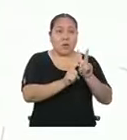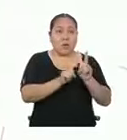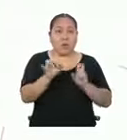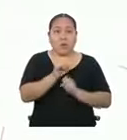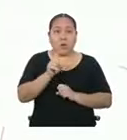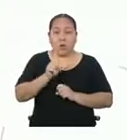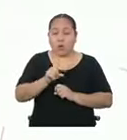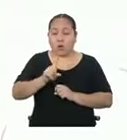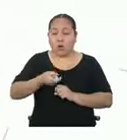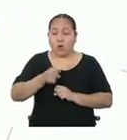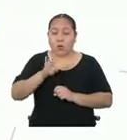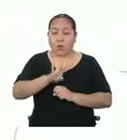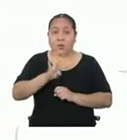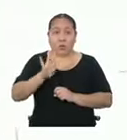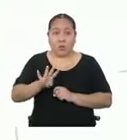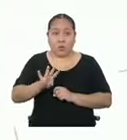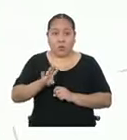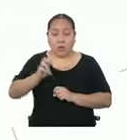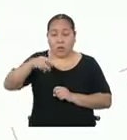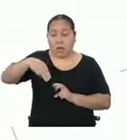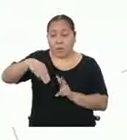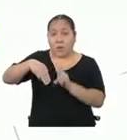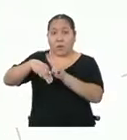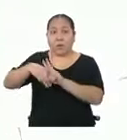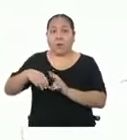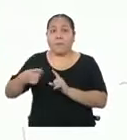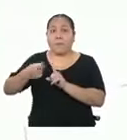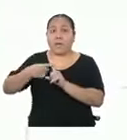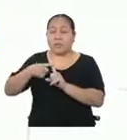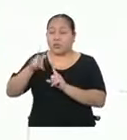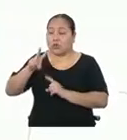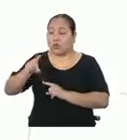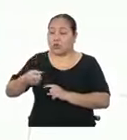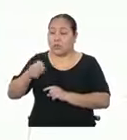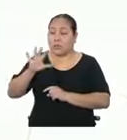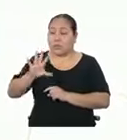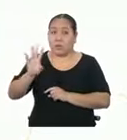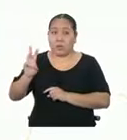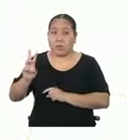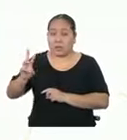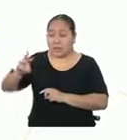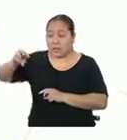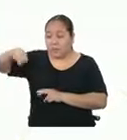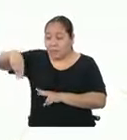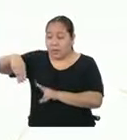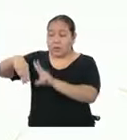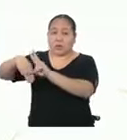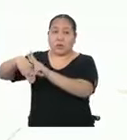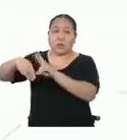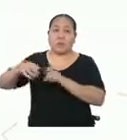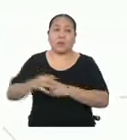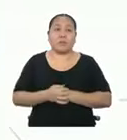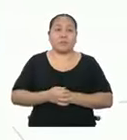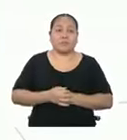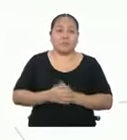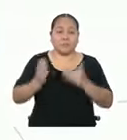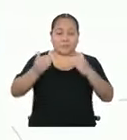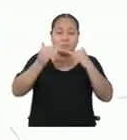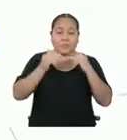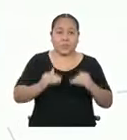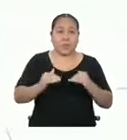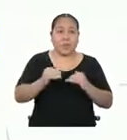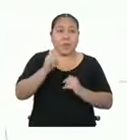es igual a uno coma cuarenta y cuatro metros cuadrados más dos coma cincuenta y seis metros cuadrados.